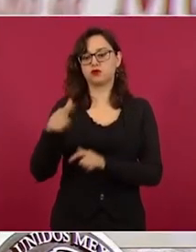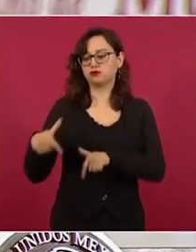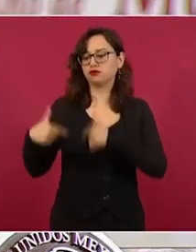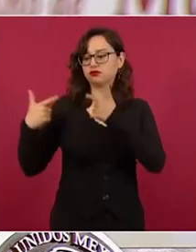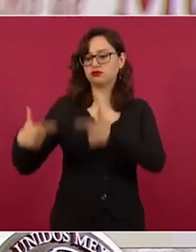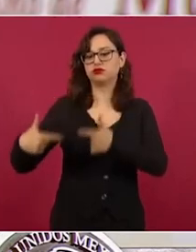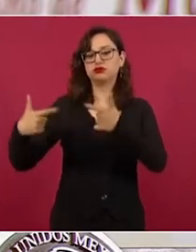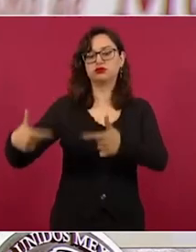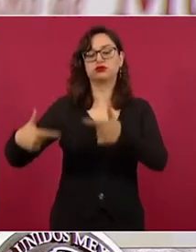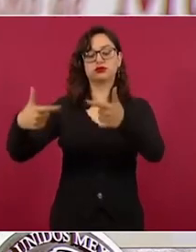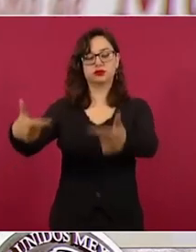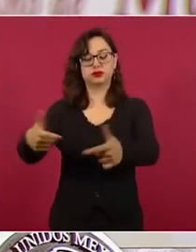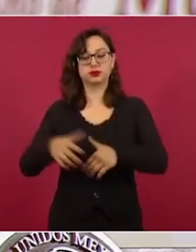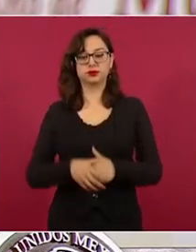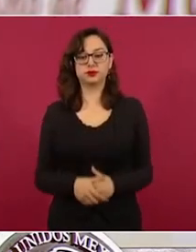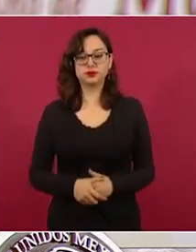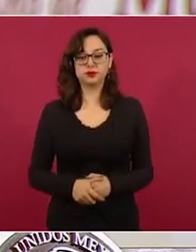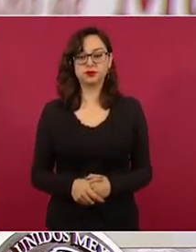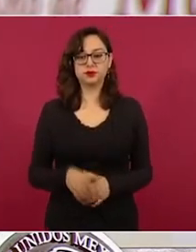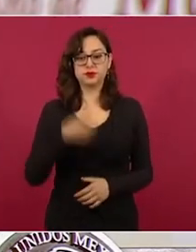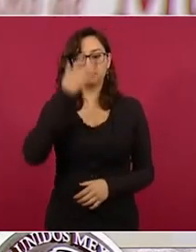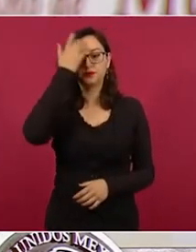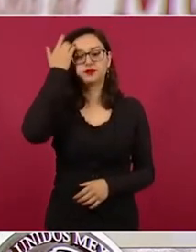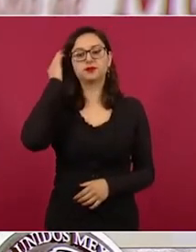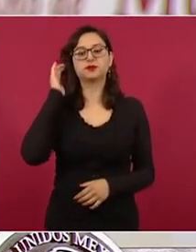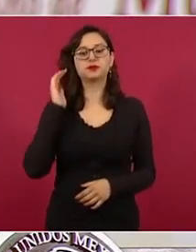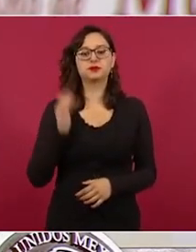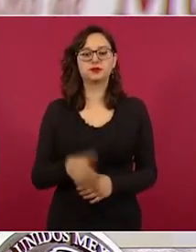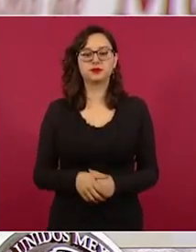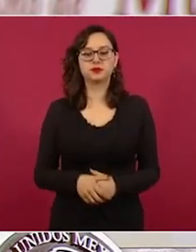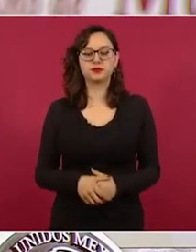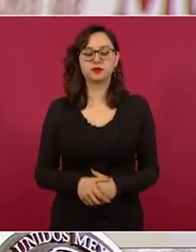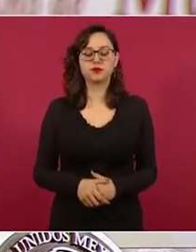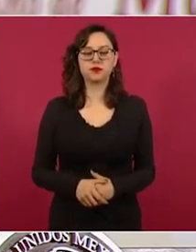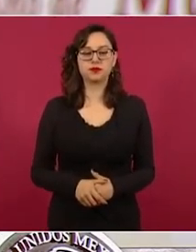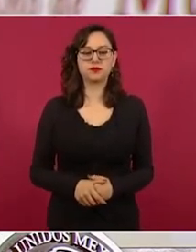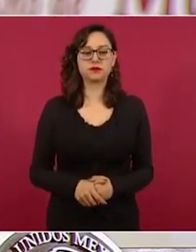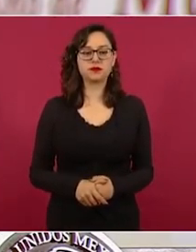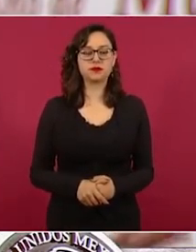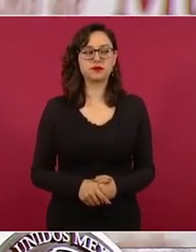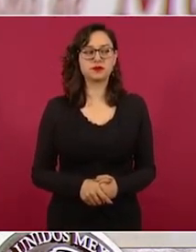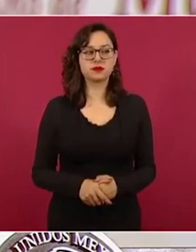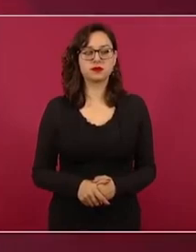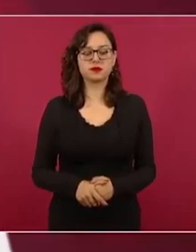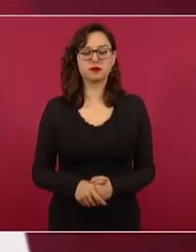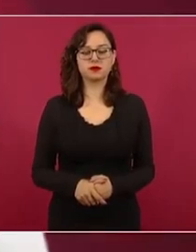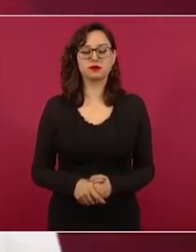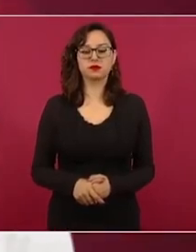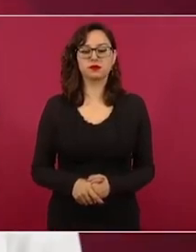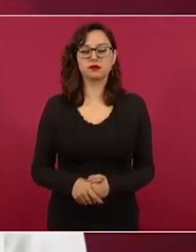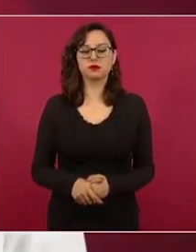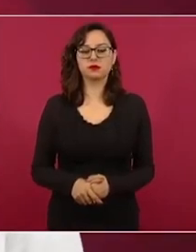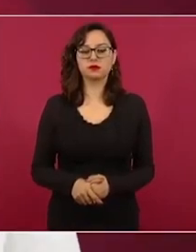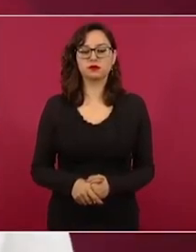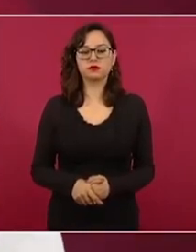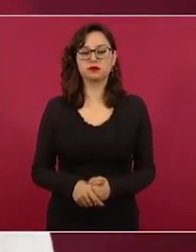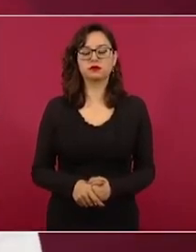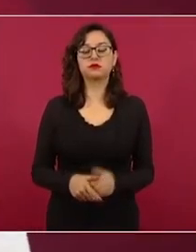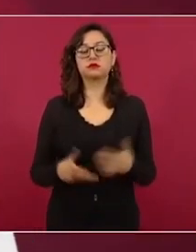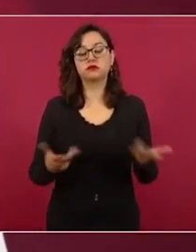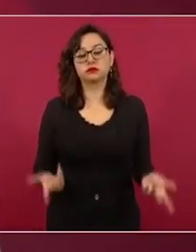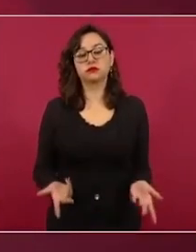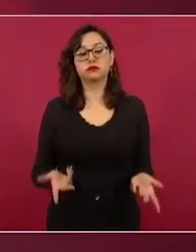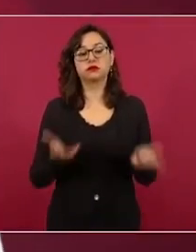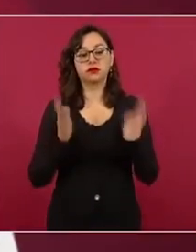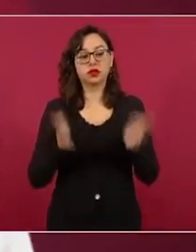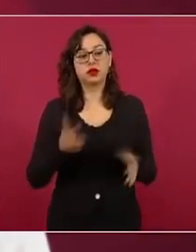Bueno, pero queremos aquí este no es el único caso la tala los videos falsos